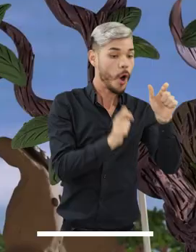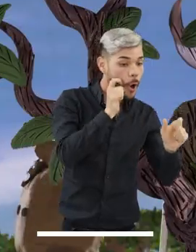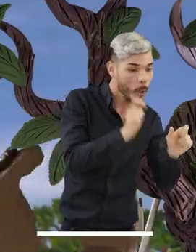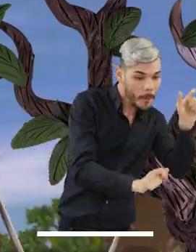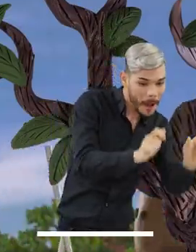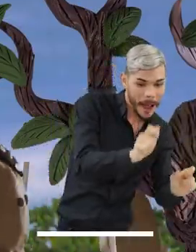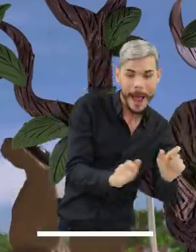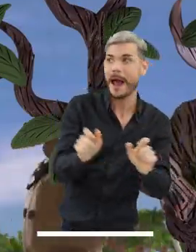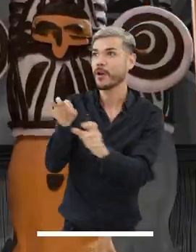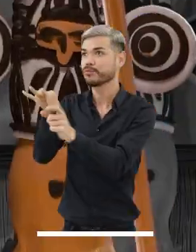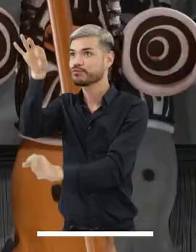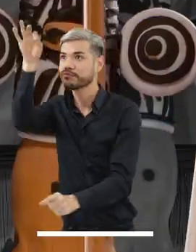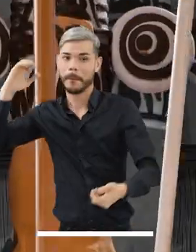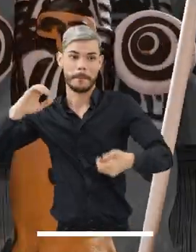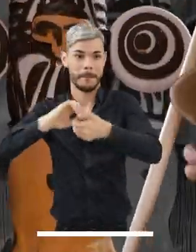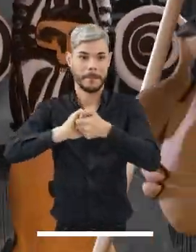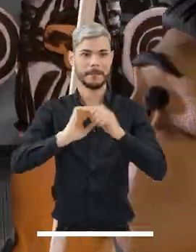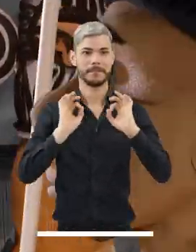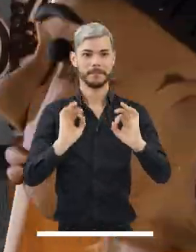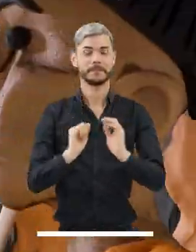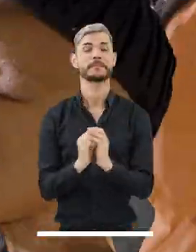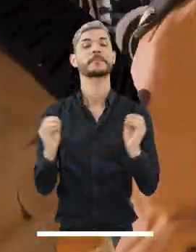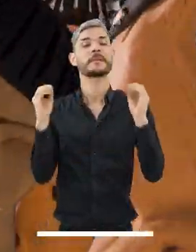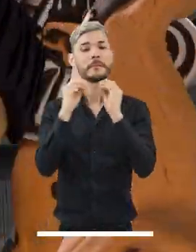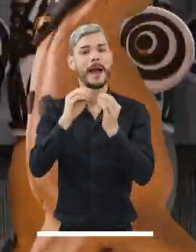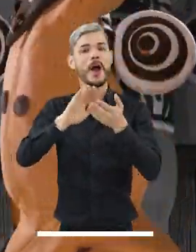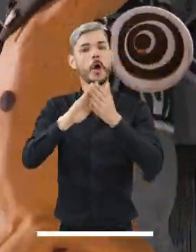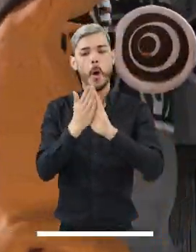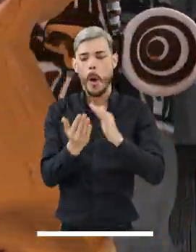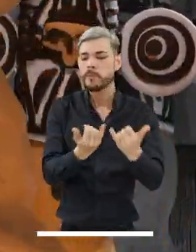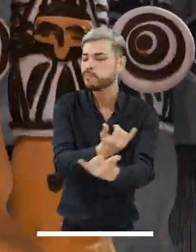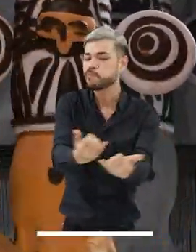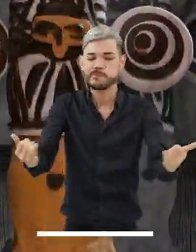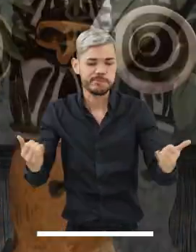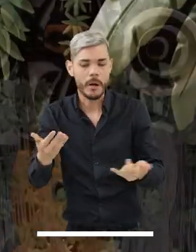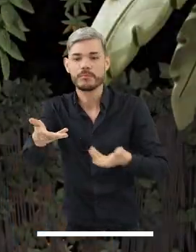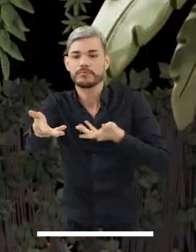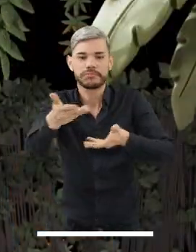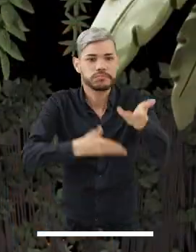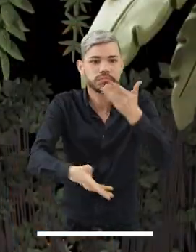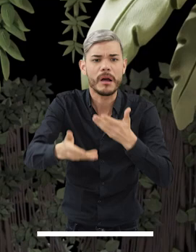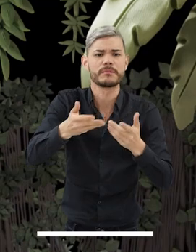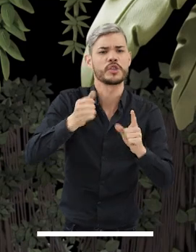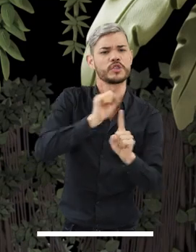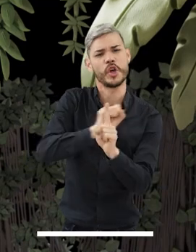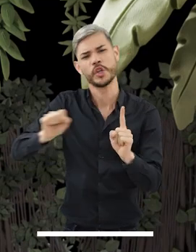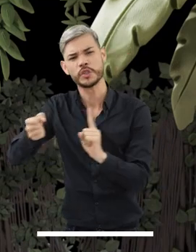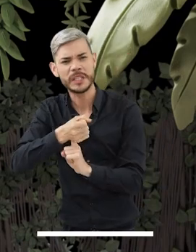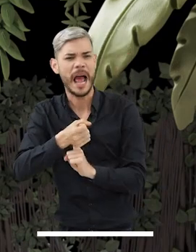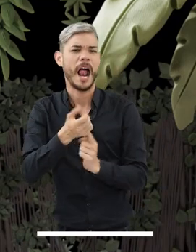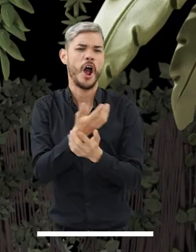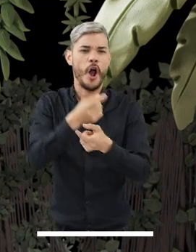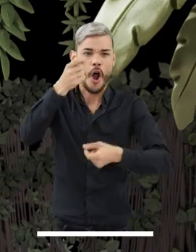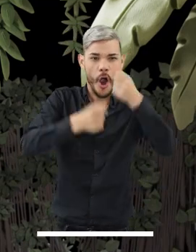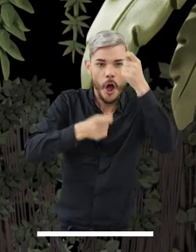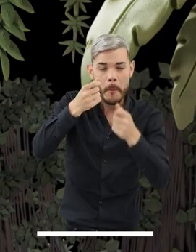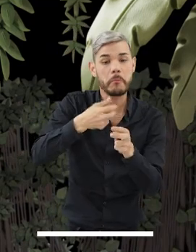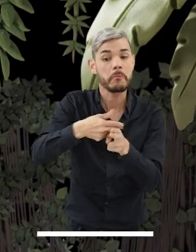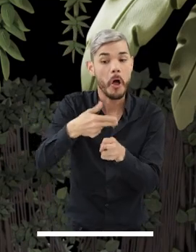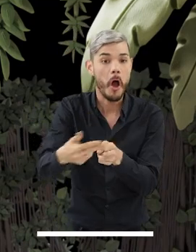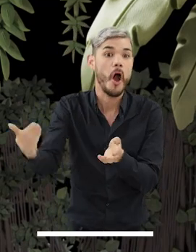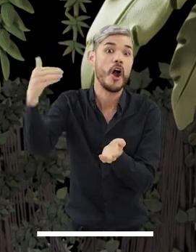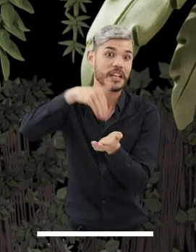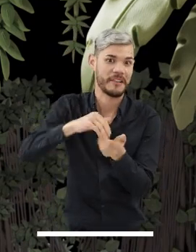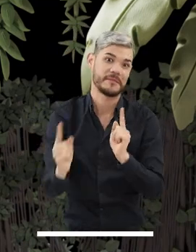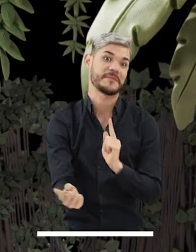espirituales. Y también entre las comunidades que usualmente mantienen intercambios sociales, rituales y económicos